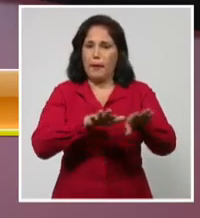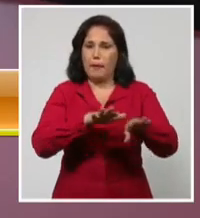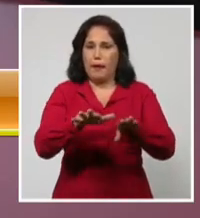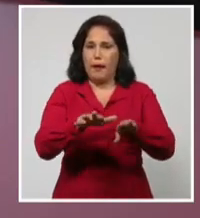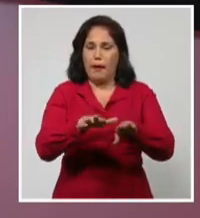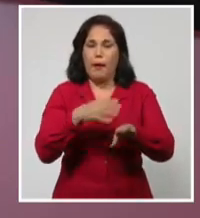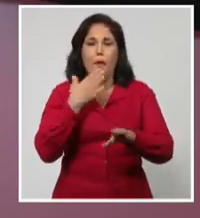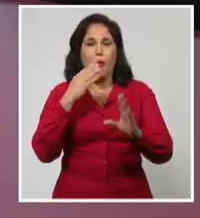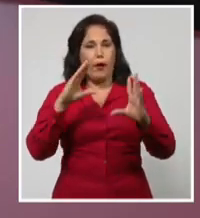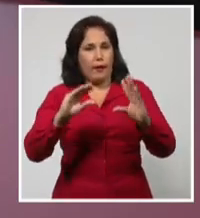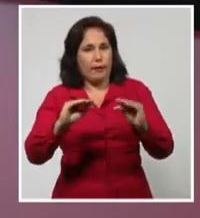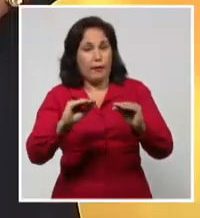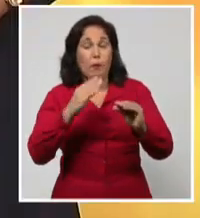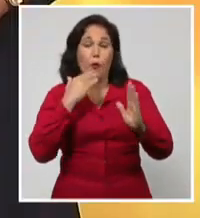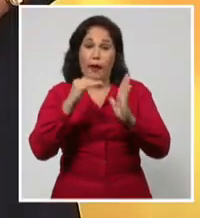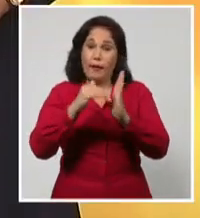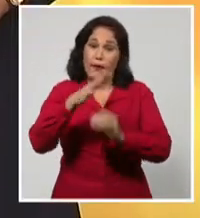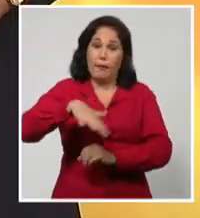Fíjese, adelante.